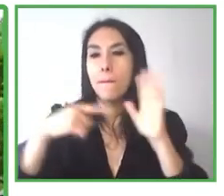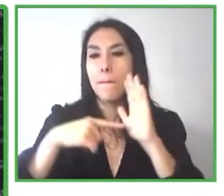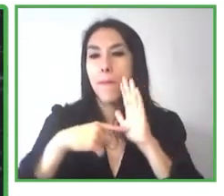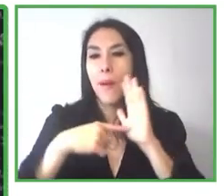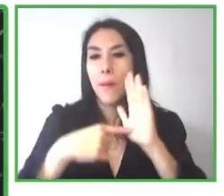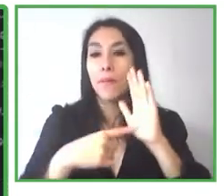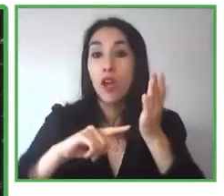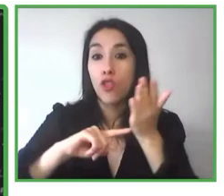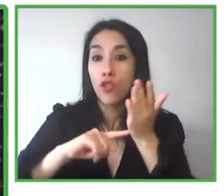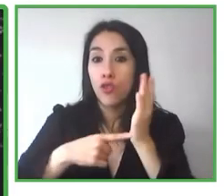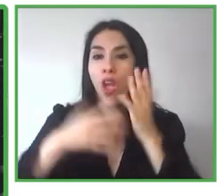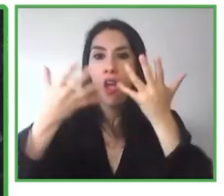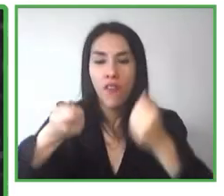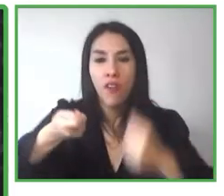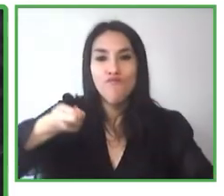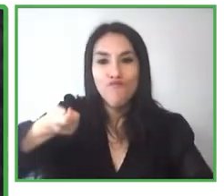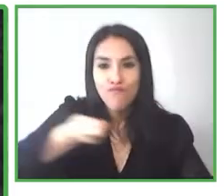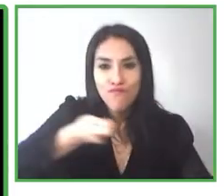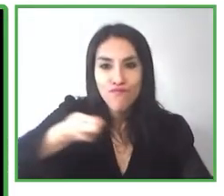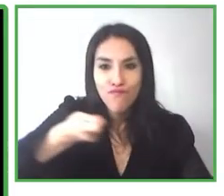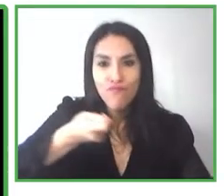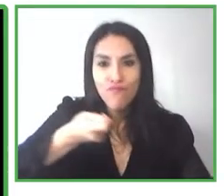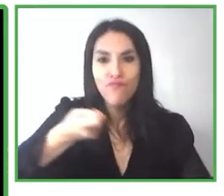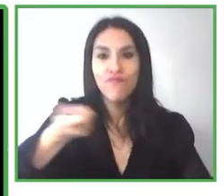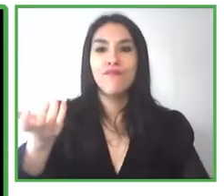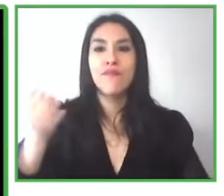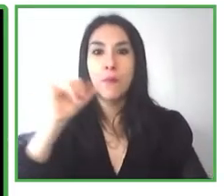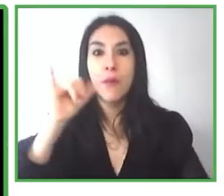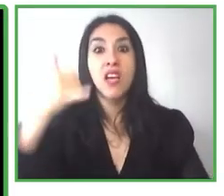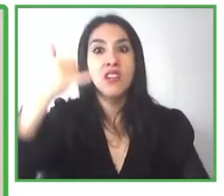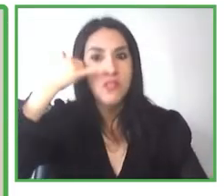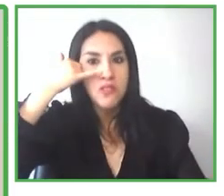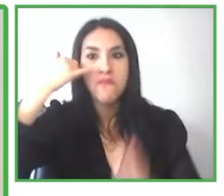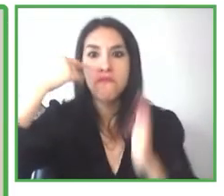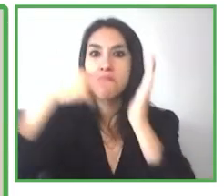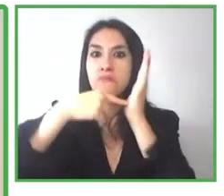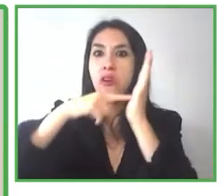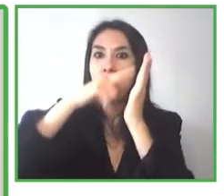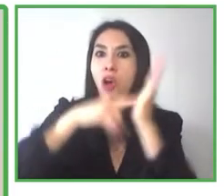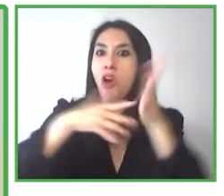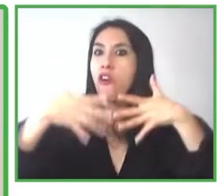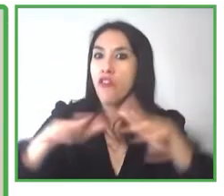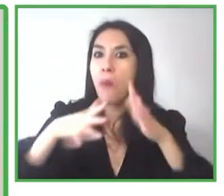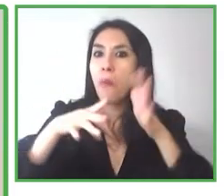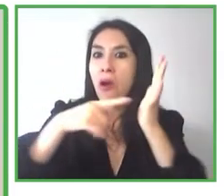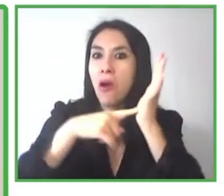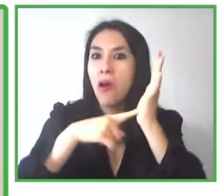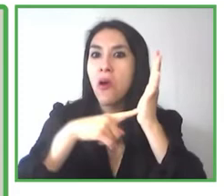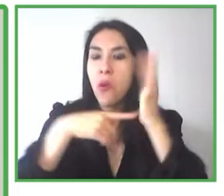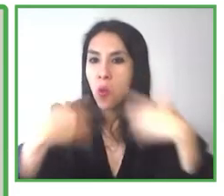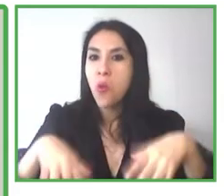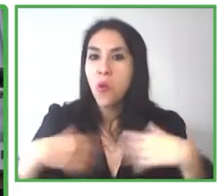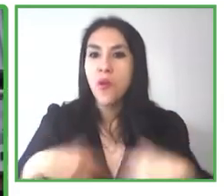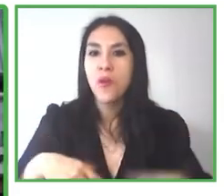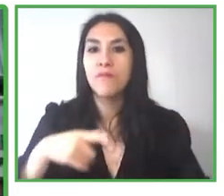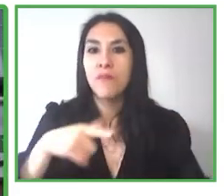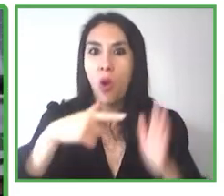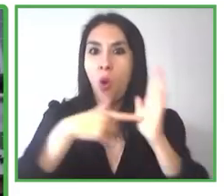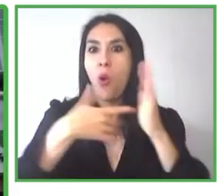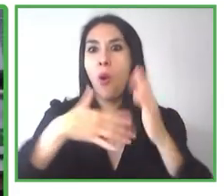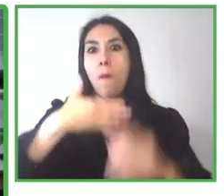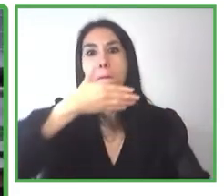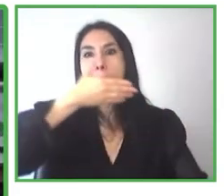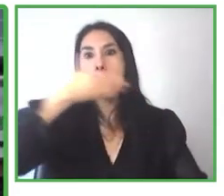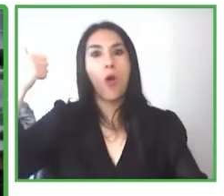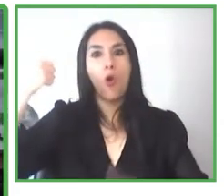teléfono Seinfla y Seinfla es una de las mejores opciones tecnológicas que existen para usuarios con discapacidad